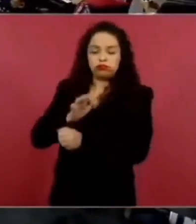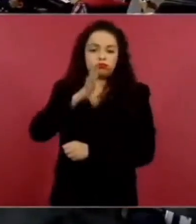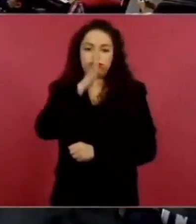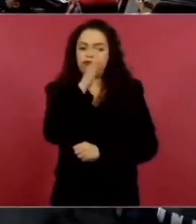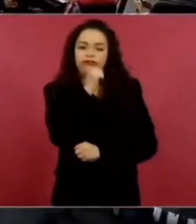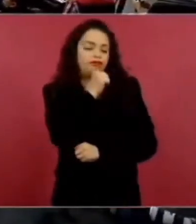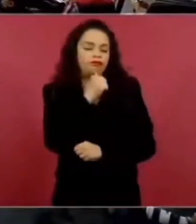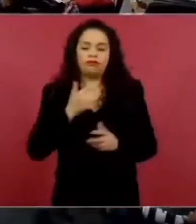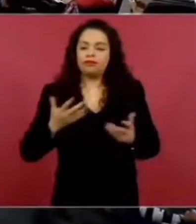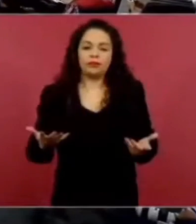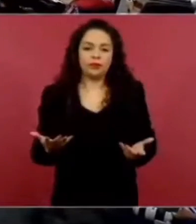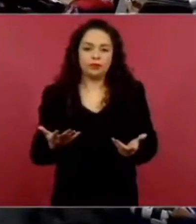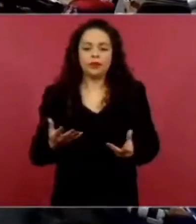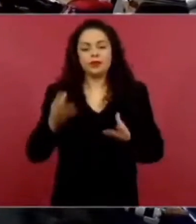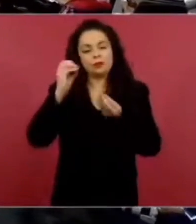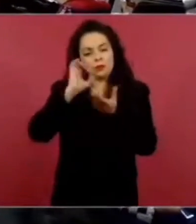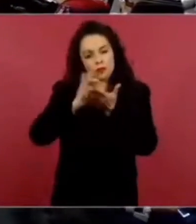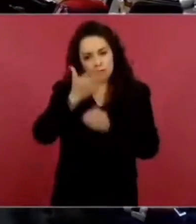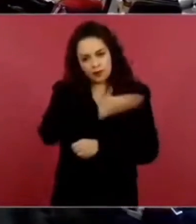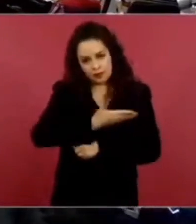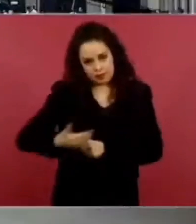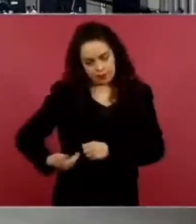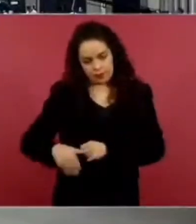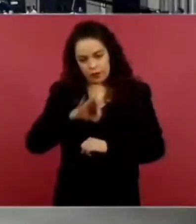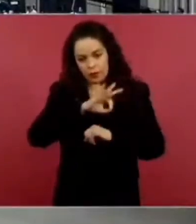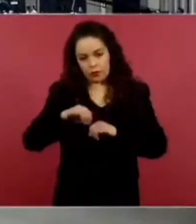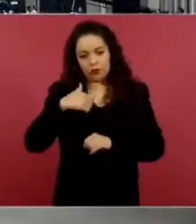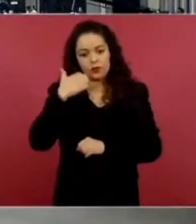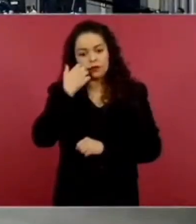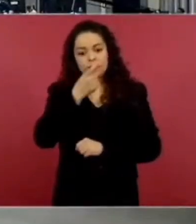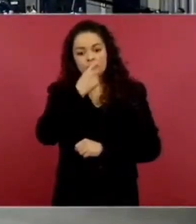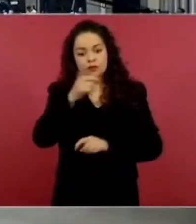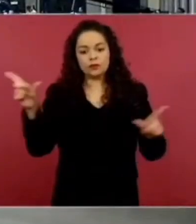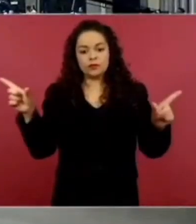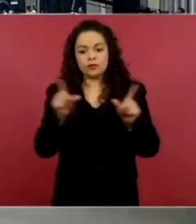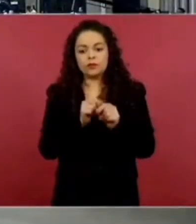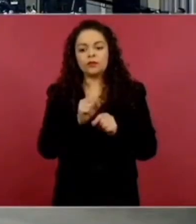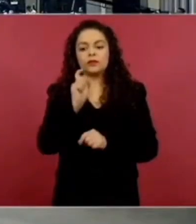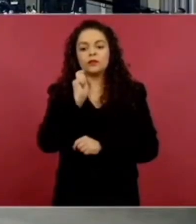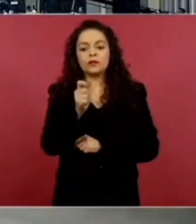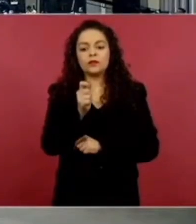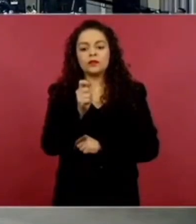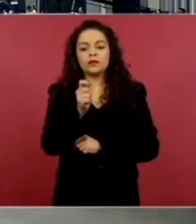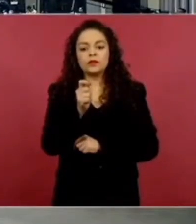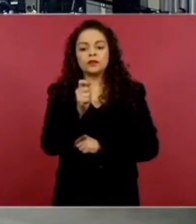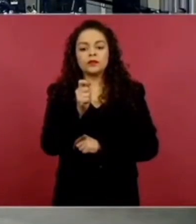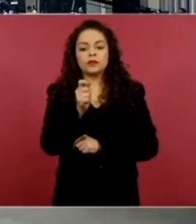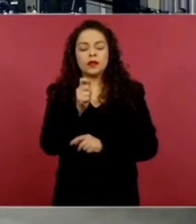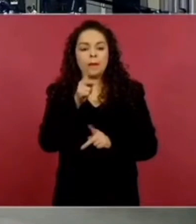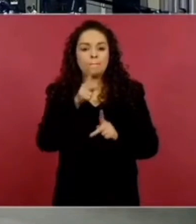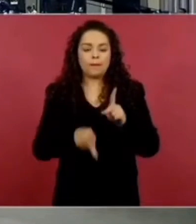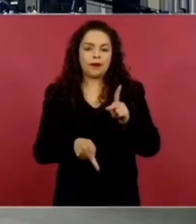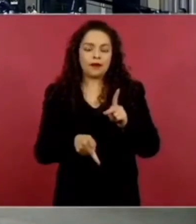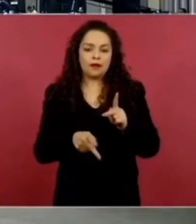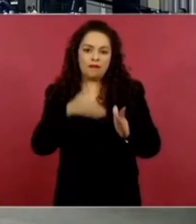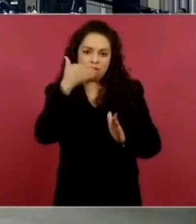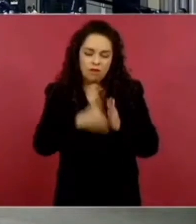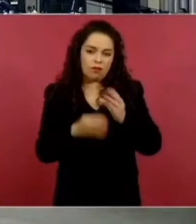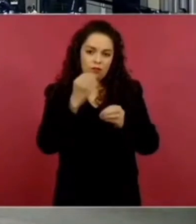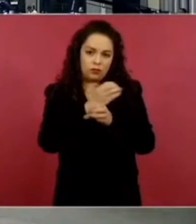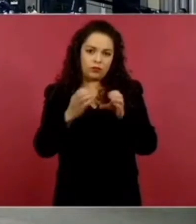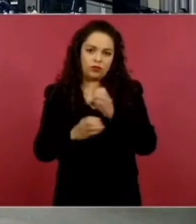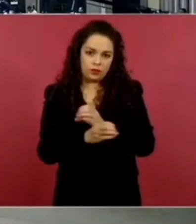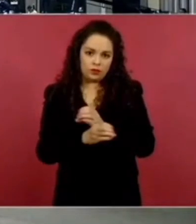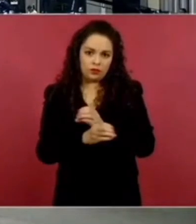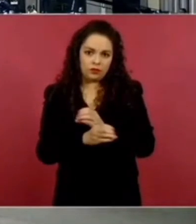nada más cerraría diciéndole en los pendientes que quedamos esta es mi segunda intervención en el año y